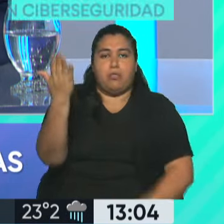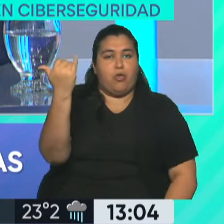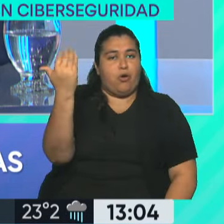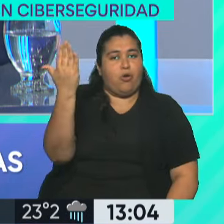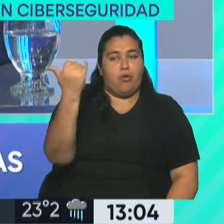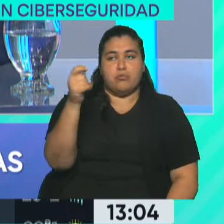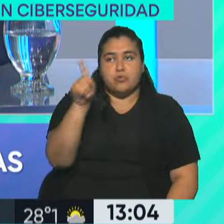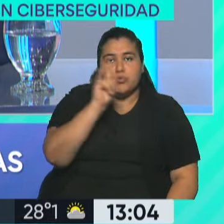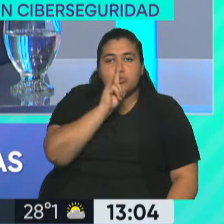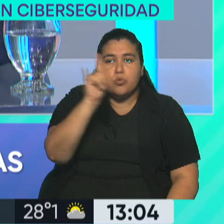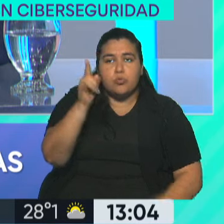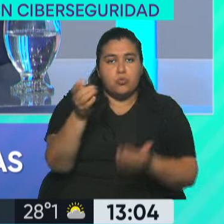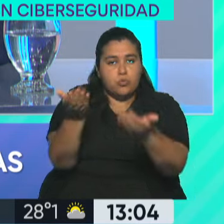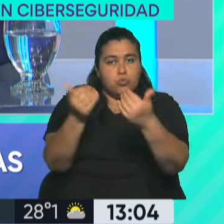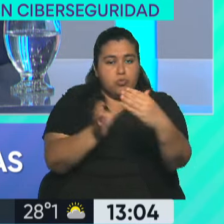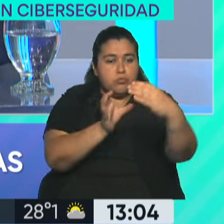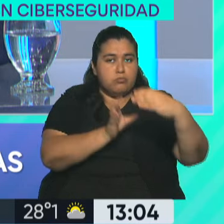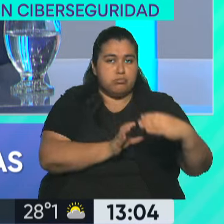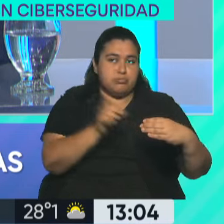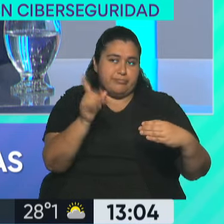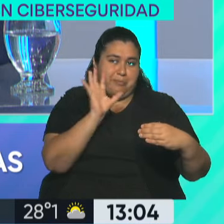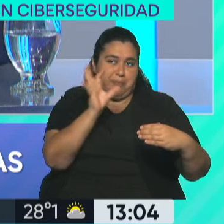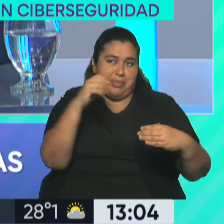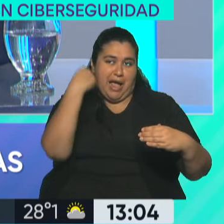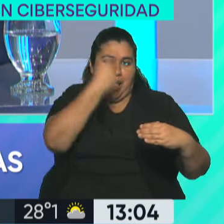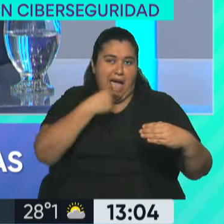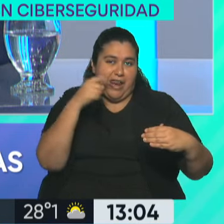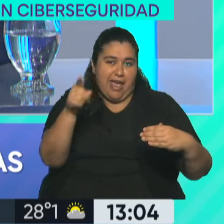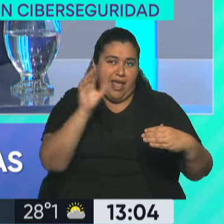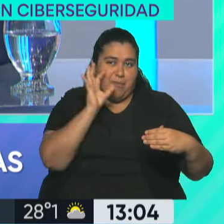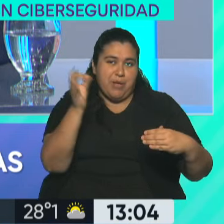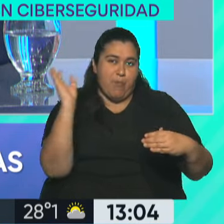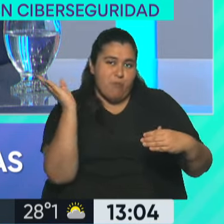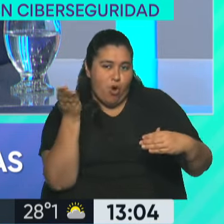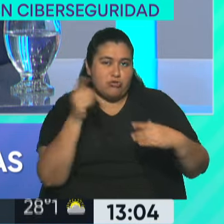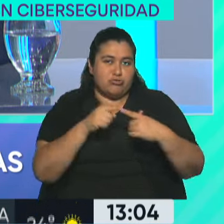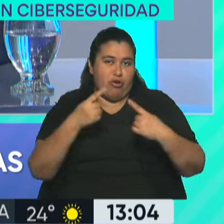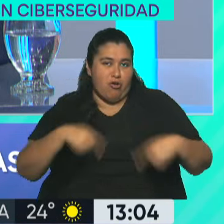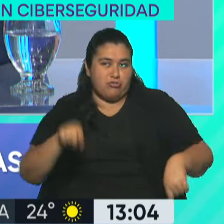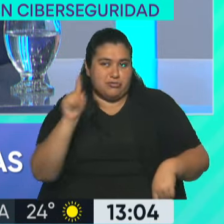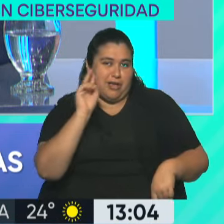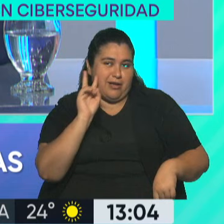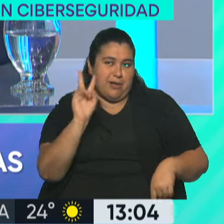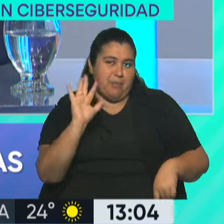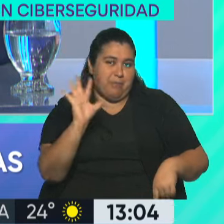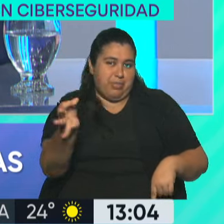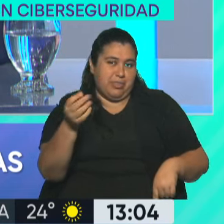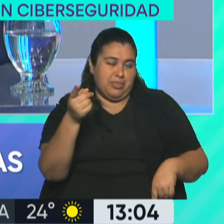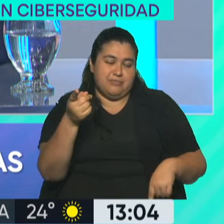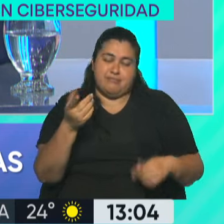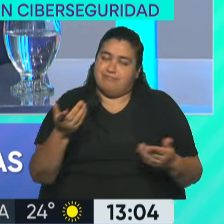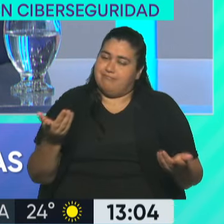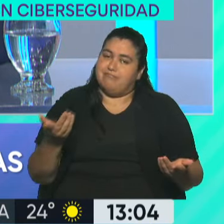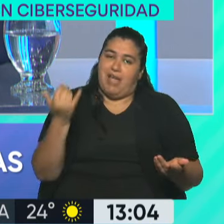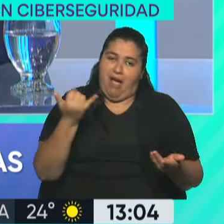y las caras de los mozos o de los comerciantes no es la mejor porque obviamente todavía desconocen que